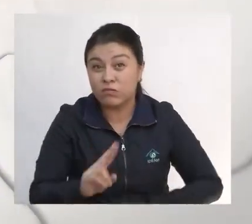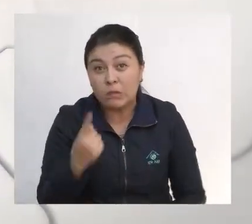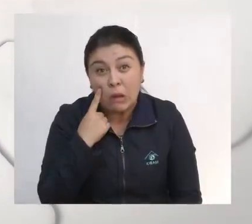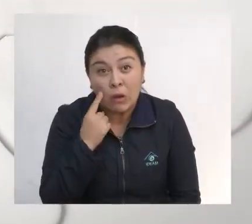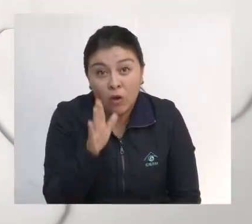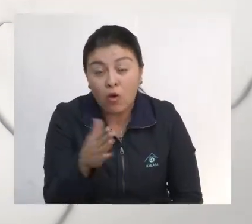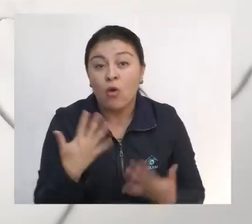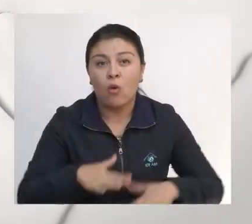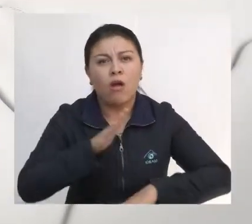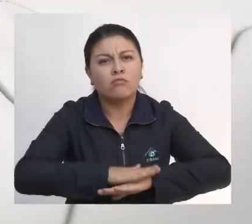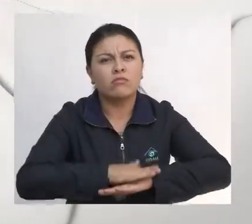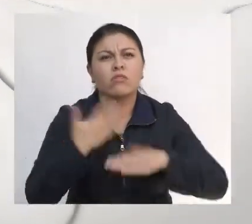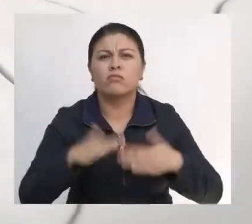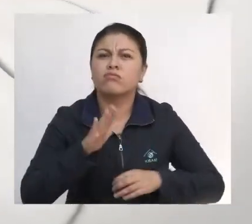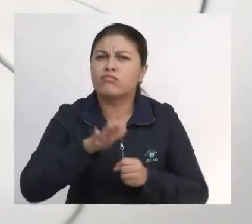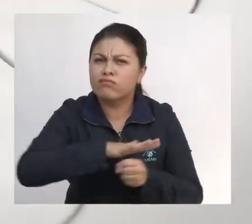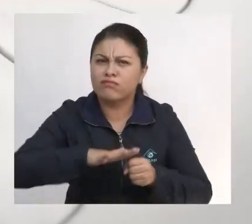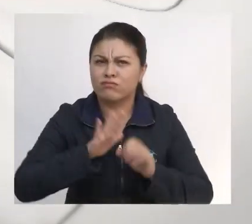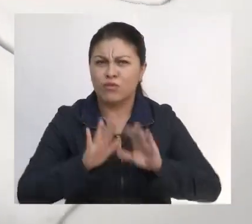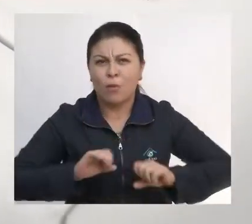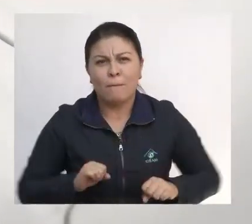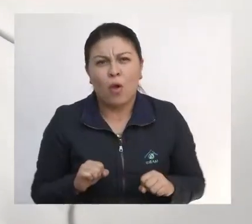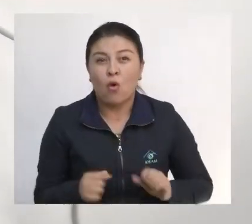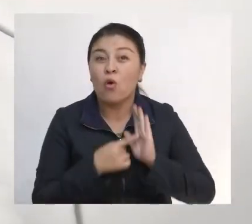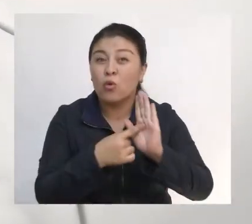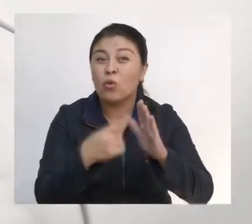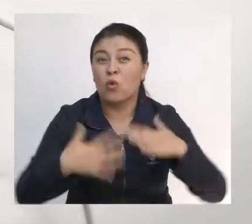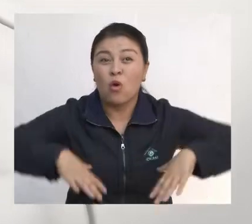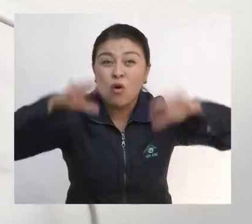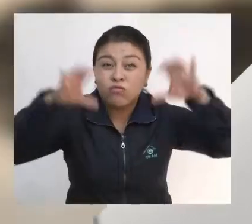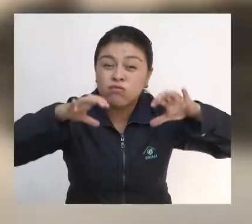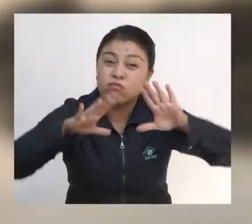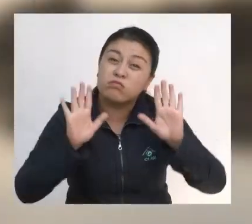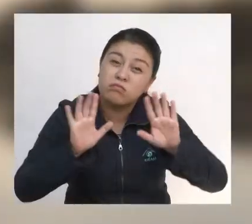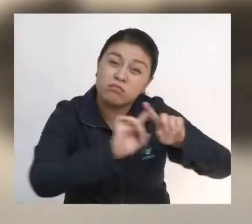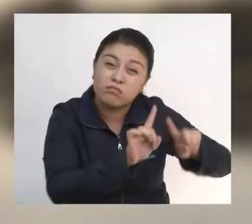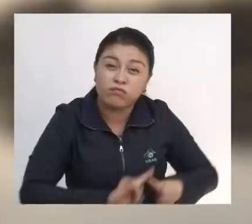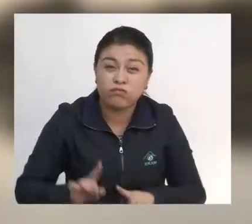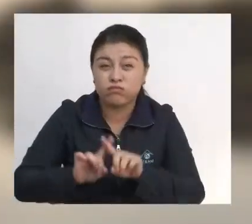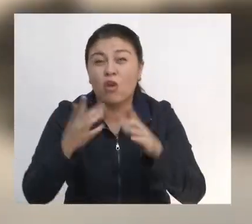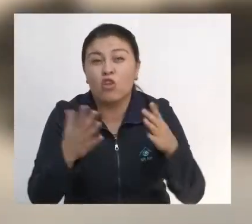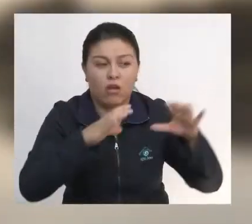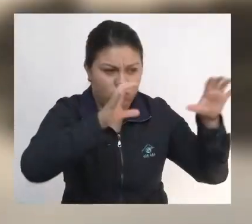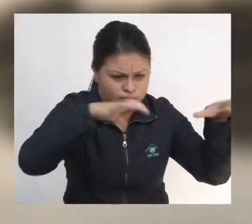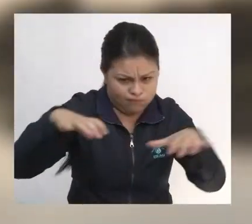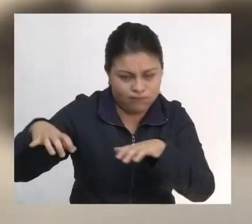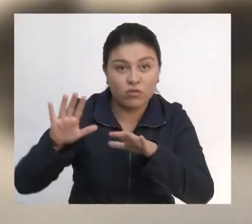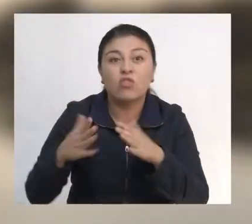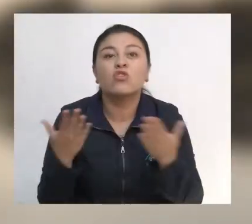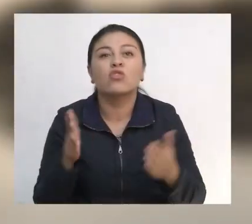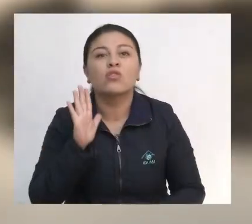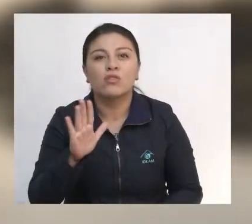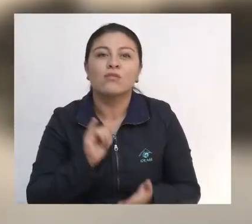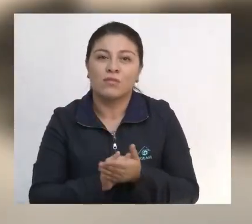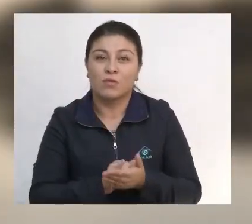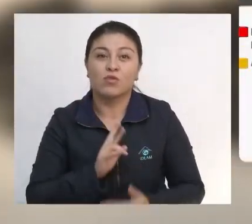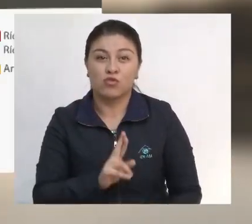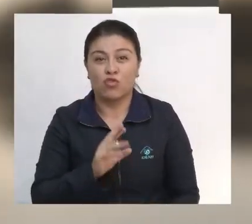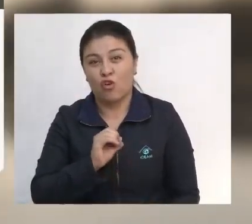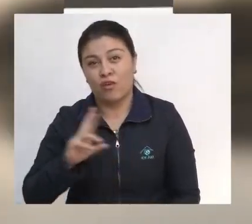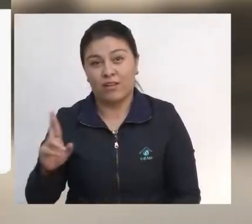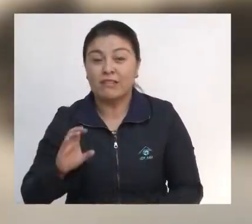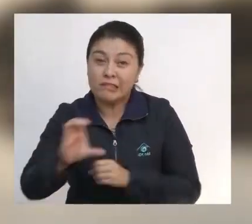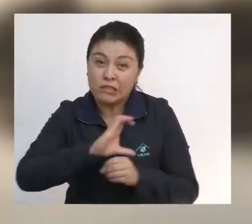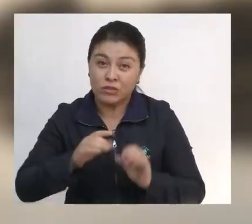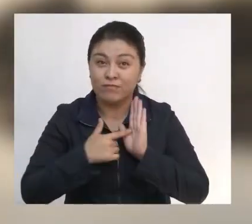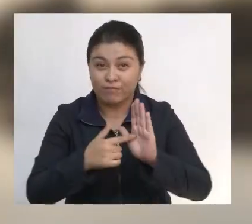especialmente sobre el suroriente de la ciudad Mucha atención a las principales alertas para hoy a nivel nacional Alerta roja